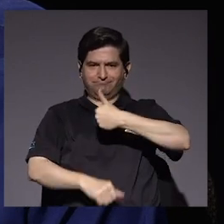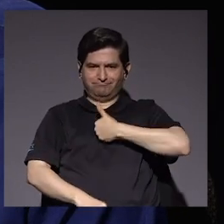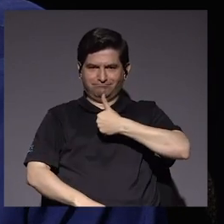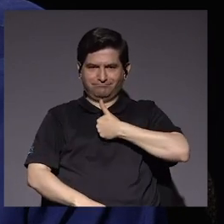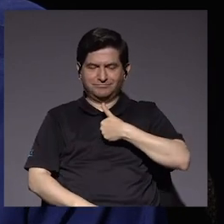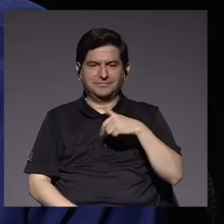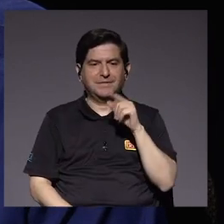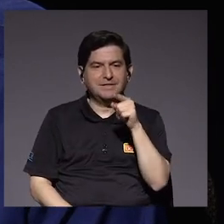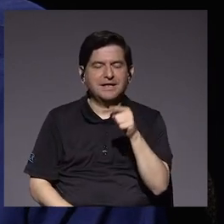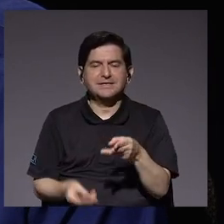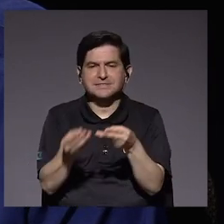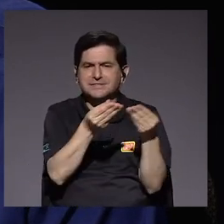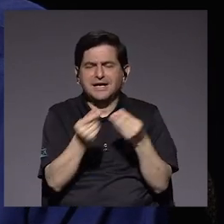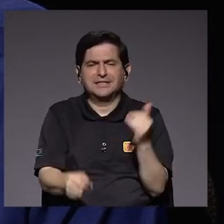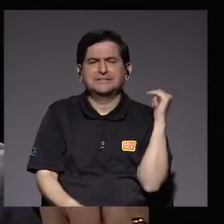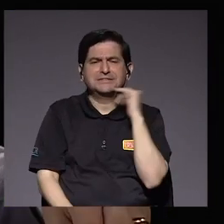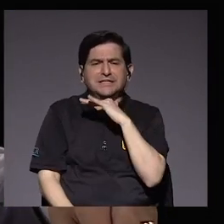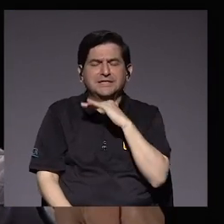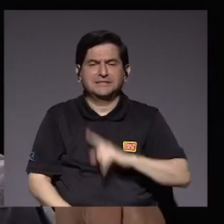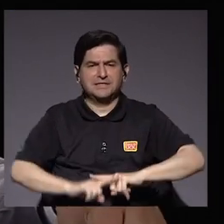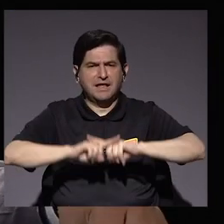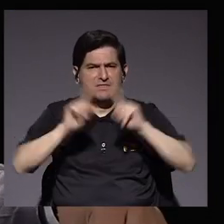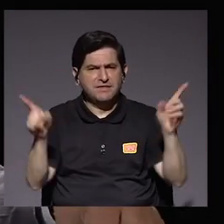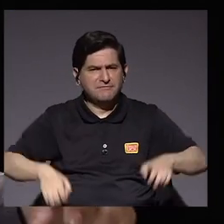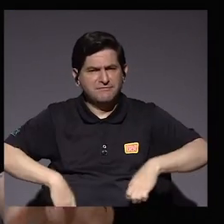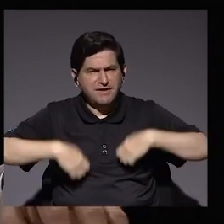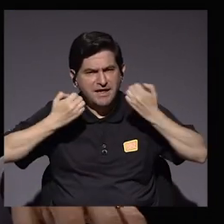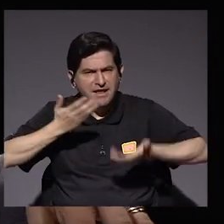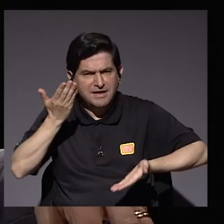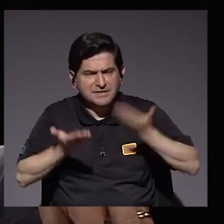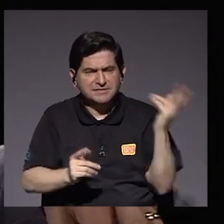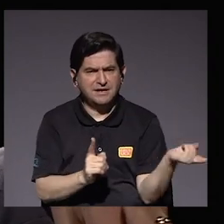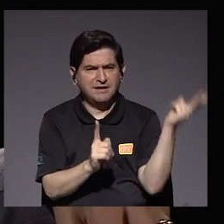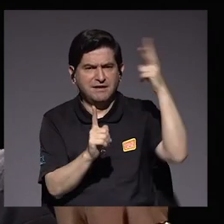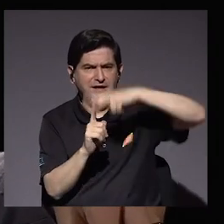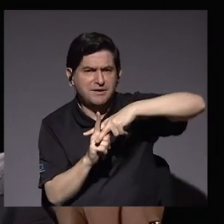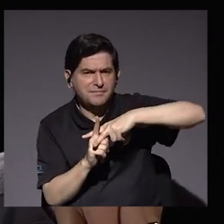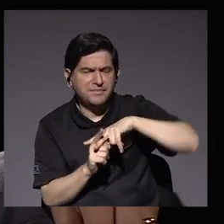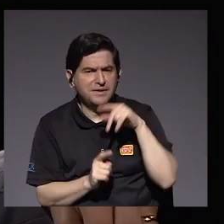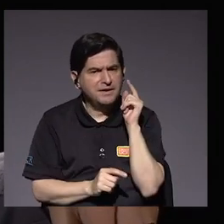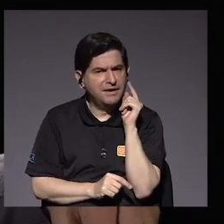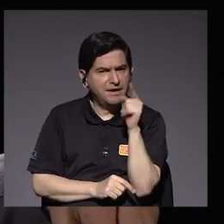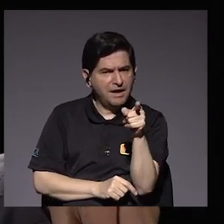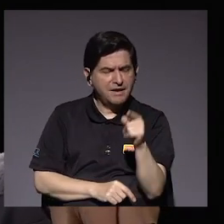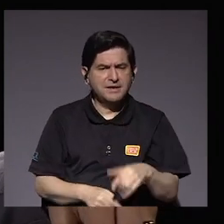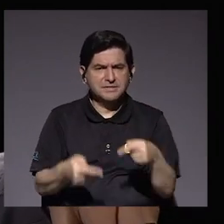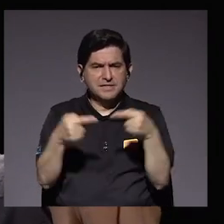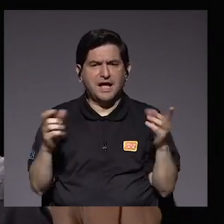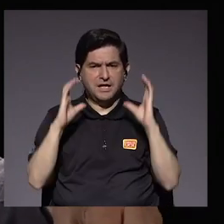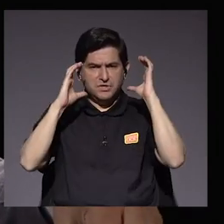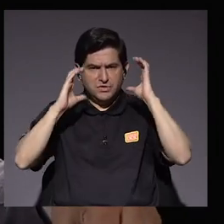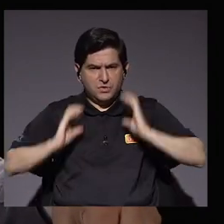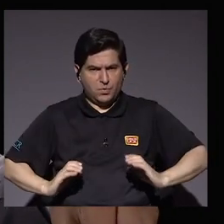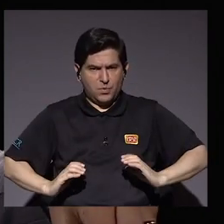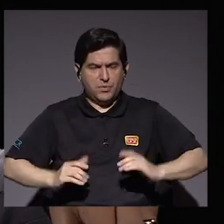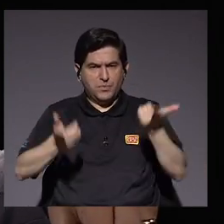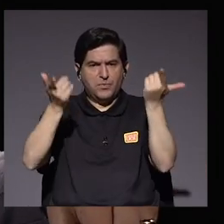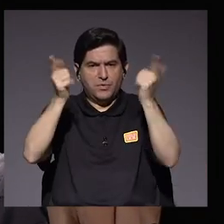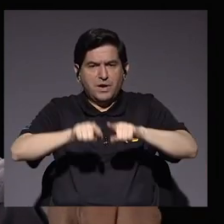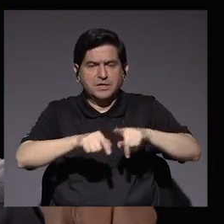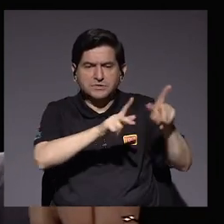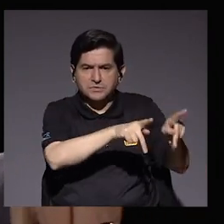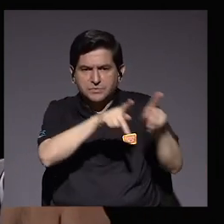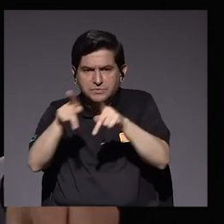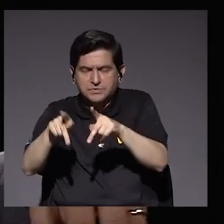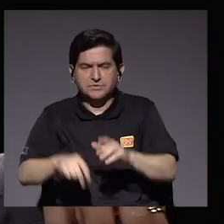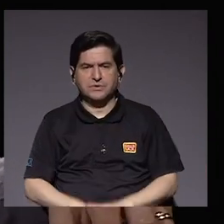defenderse de sustancias extrañas. ¿Hay alguna diferenciación, don Alberto, en la aplicación de ese anticuerpo en